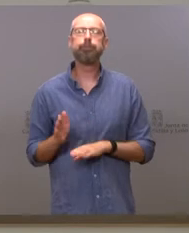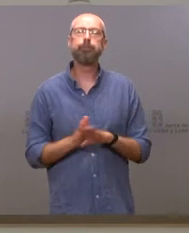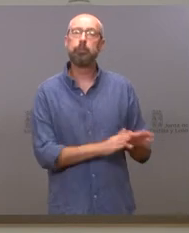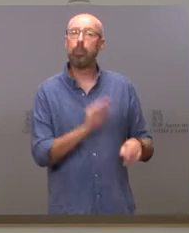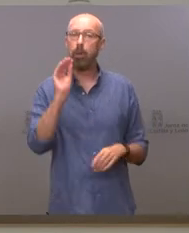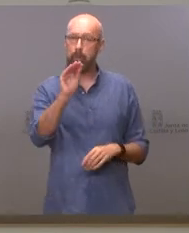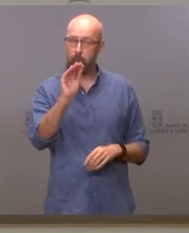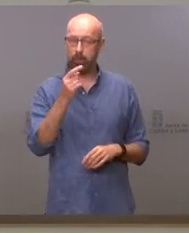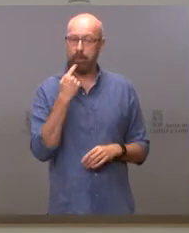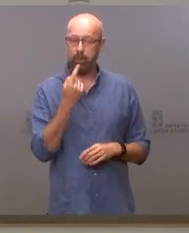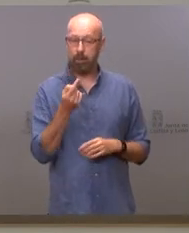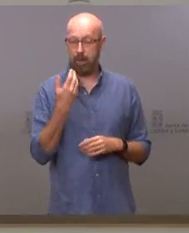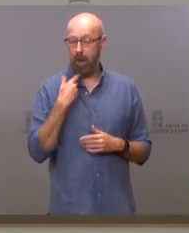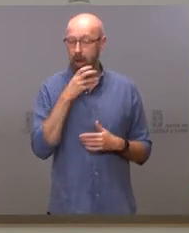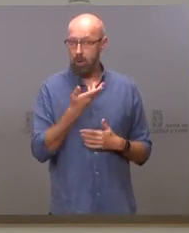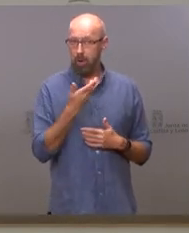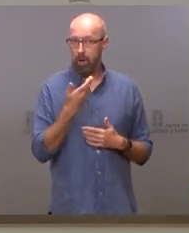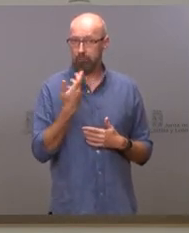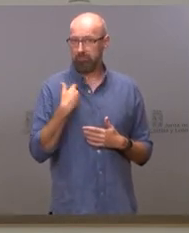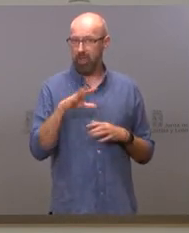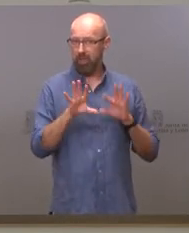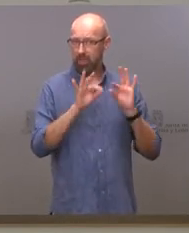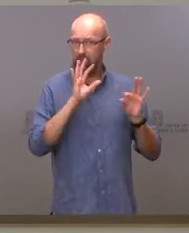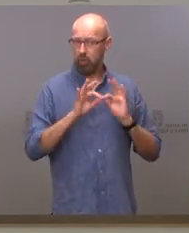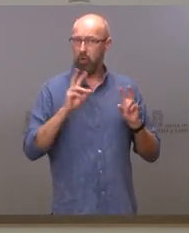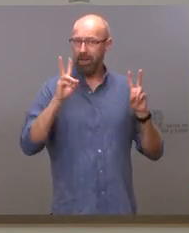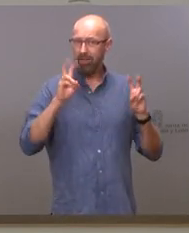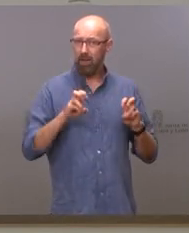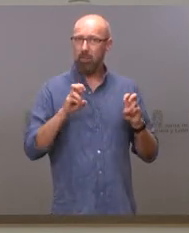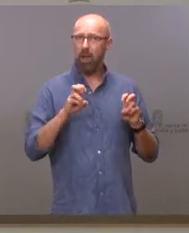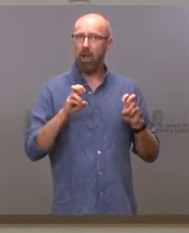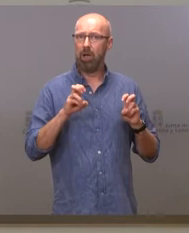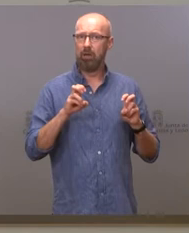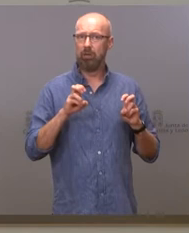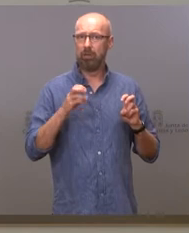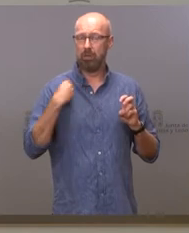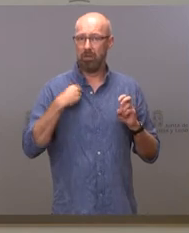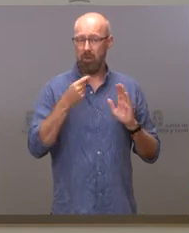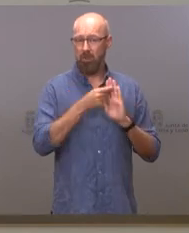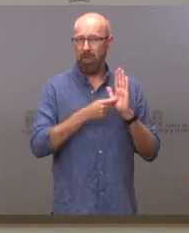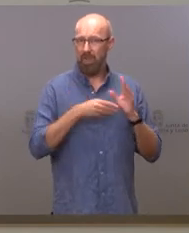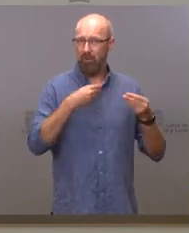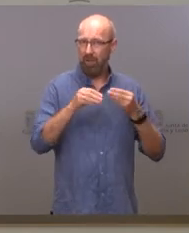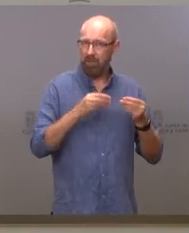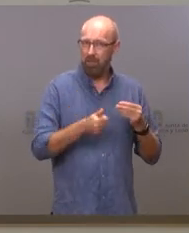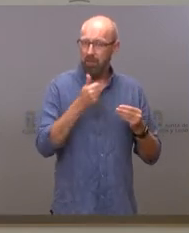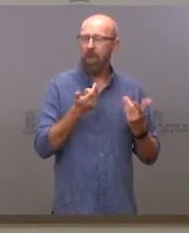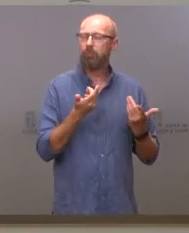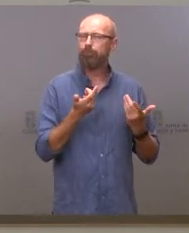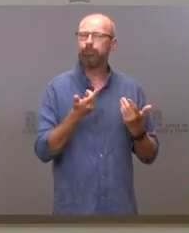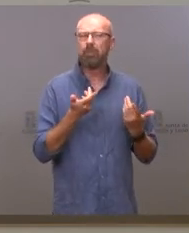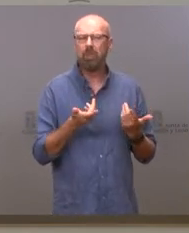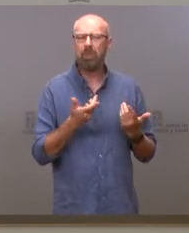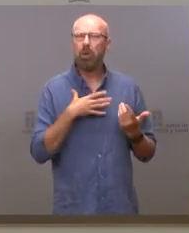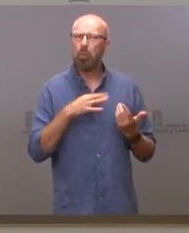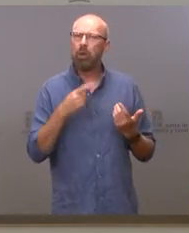decisiones que se están tomando con respecto a aliviar algunas medidas, no sé si se puede hablar